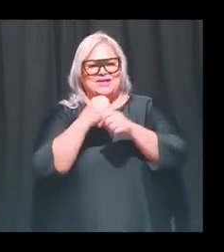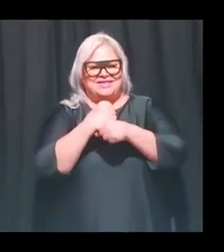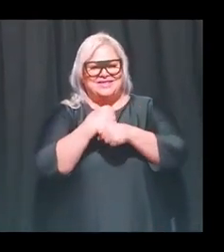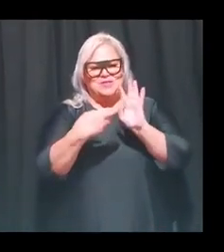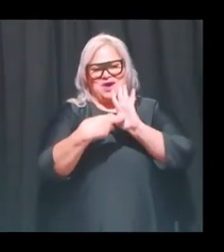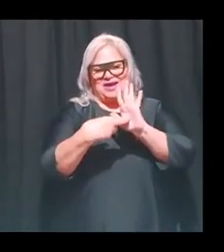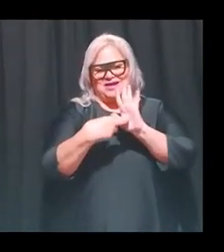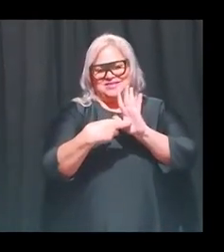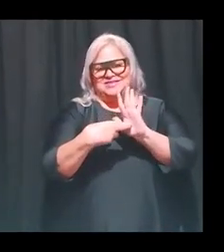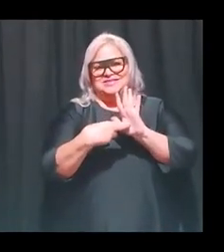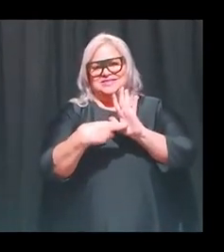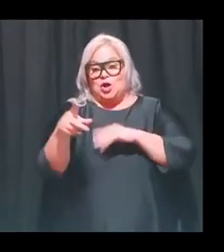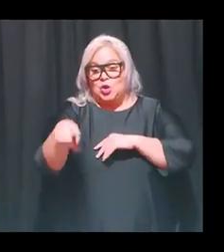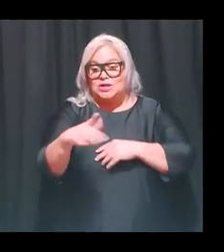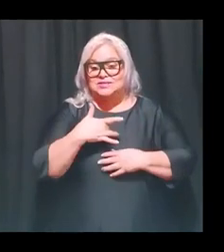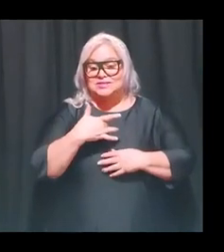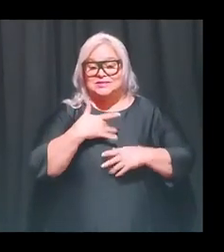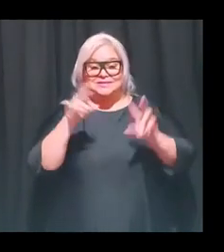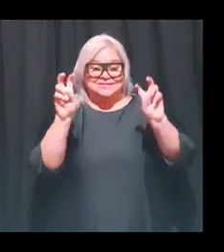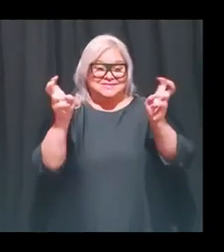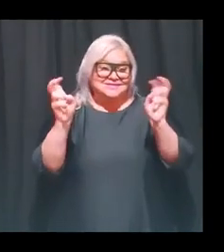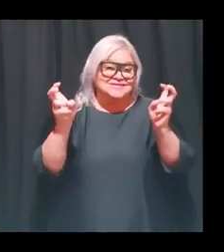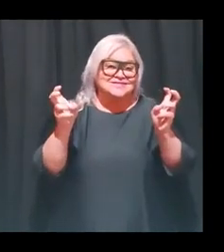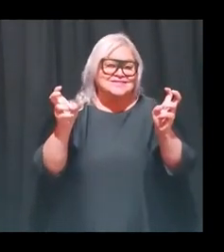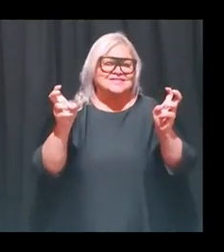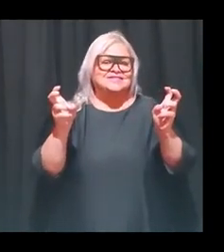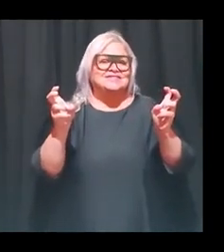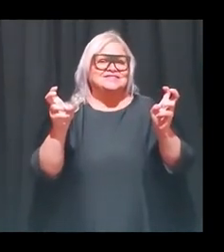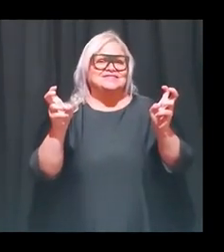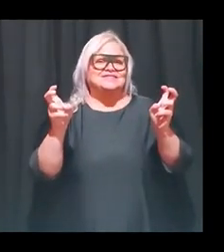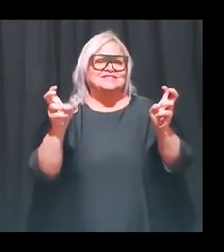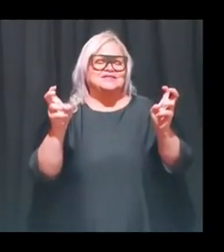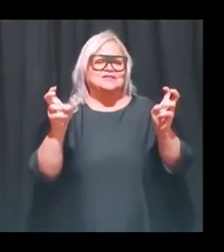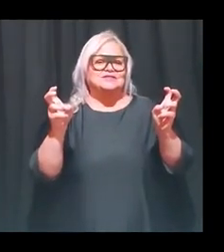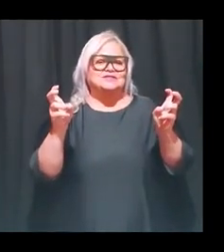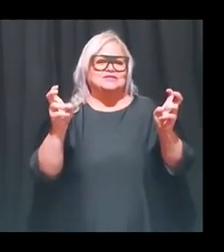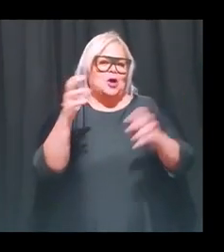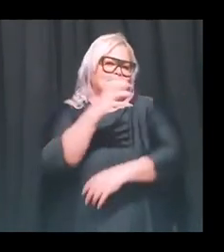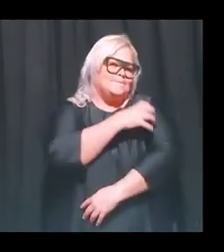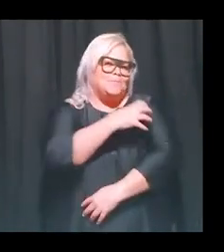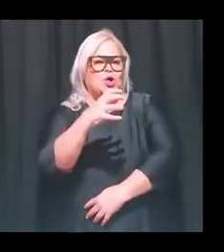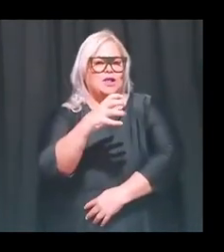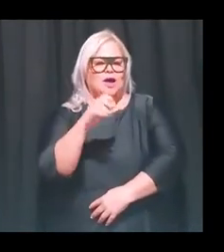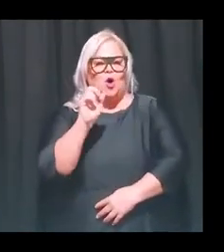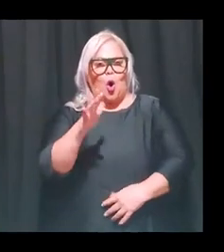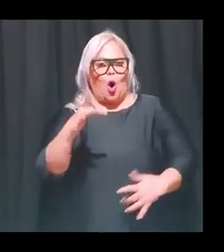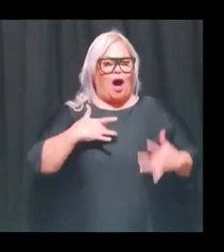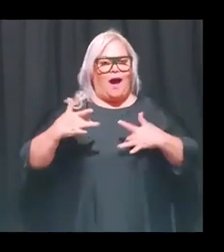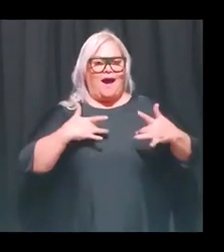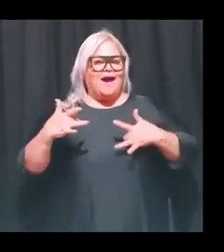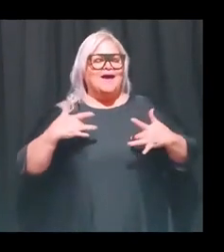representar lo que ellos consideran es el sentirse empoderado o con mucha energía.